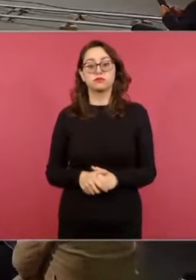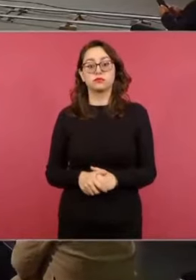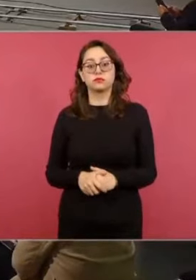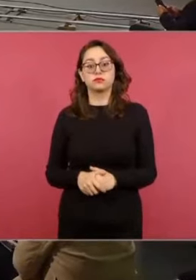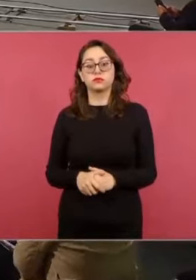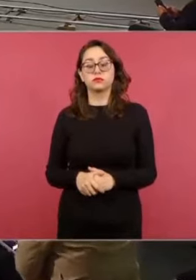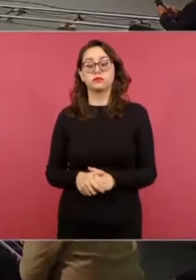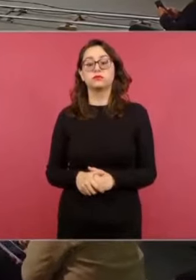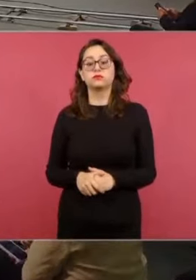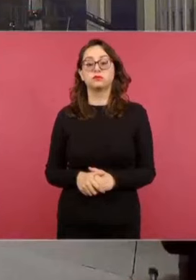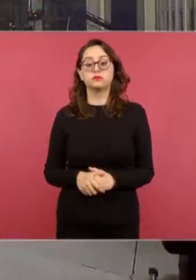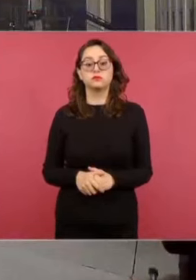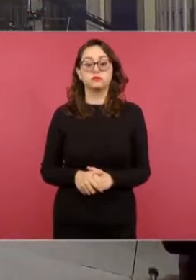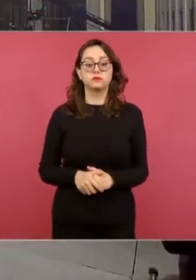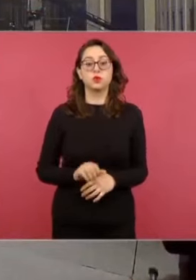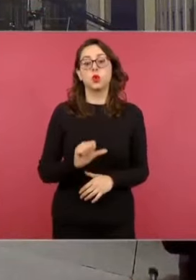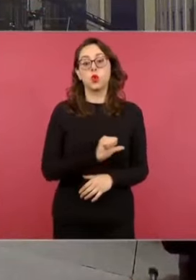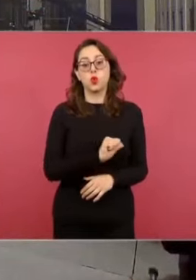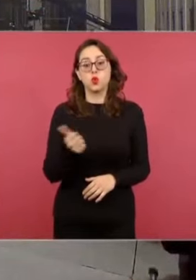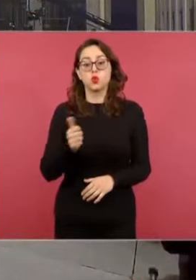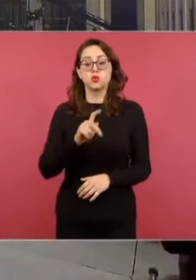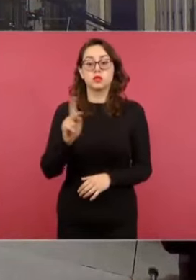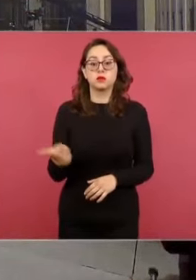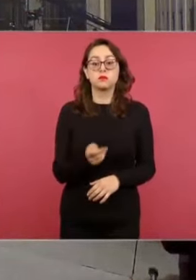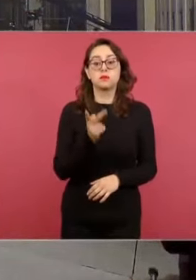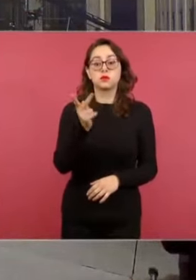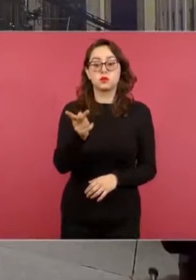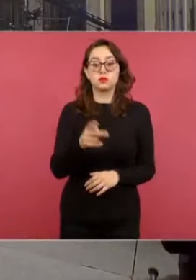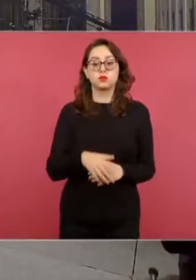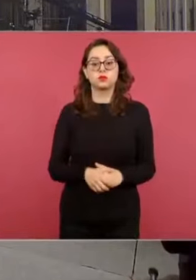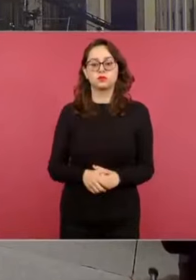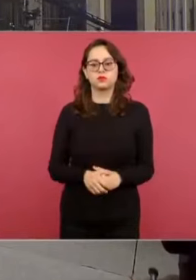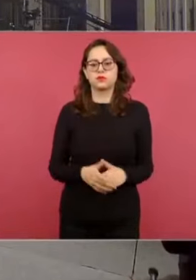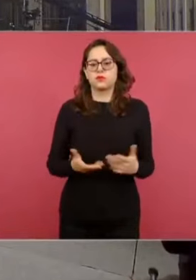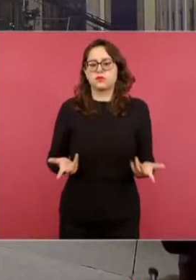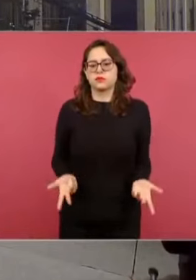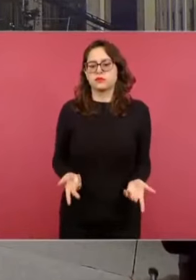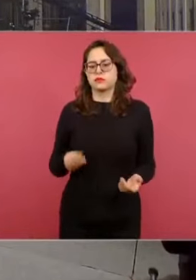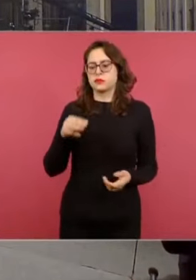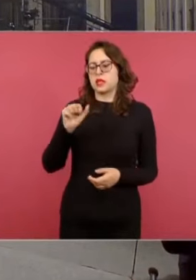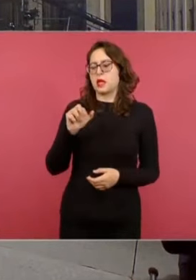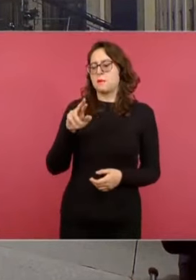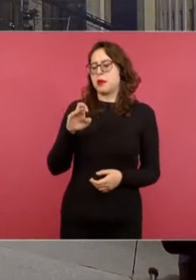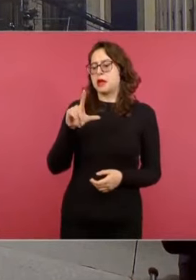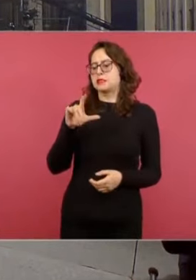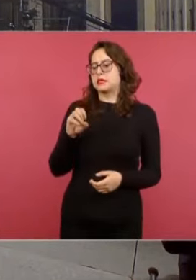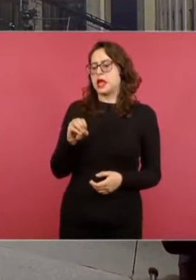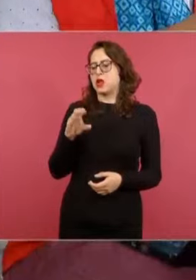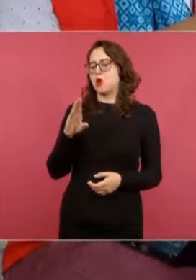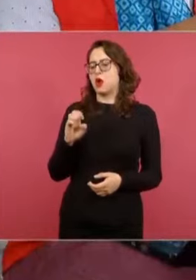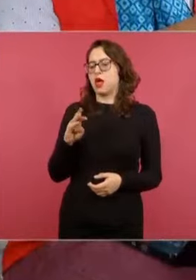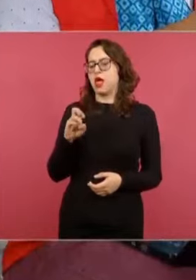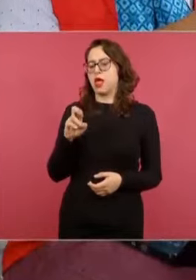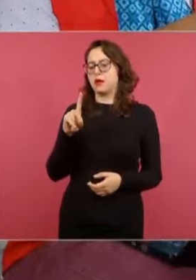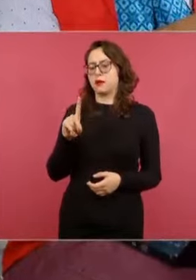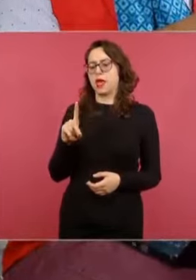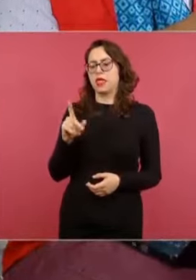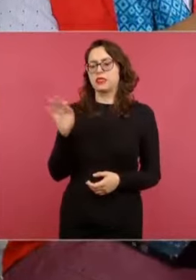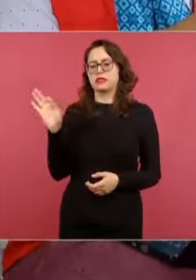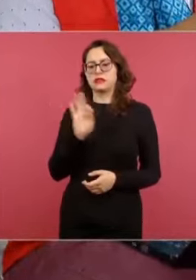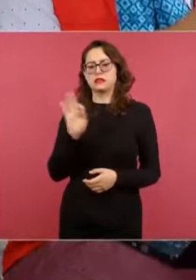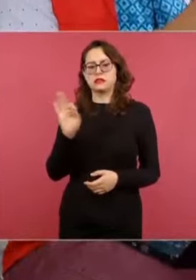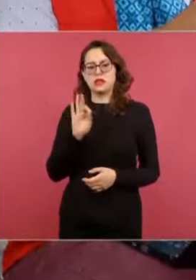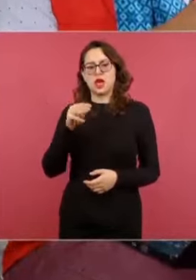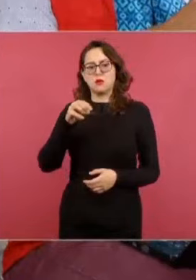otra pregunta. Secretaria, si el canciller decide romper con Morena, no hay riesgo de que el movimiento se fracture en la obtención para el